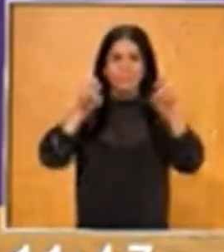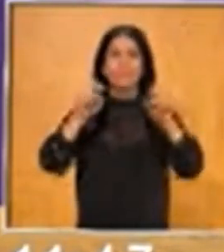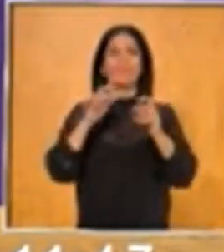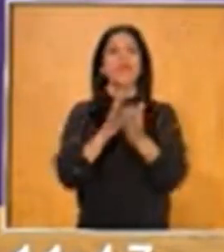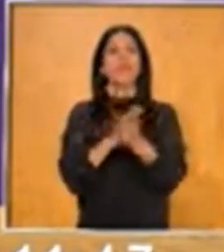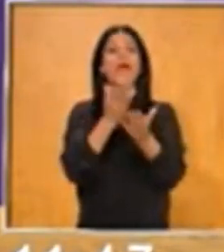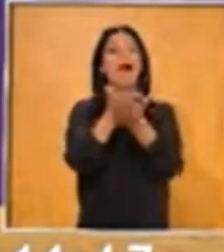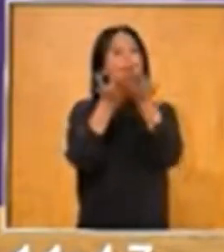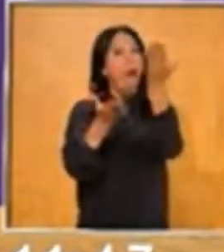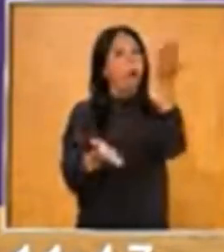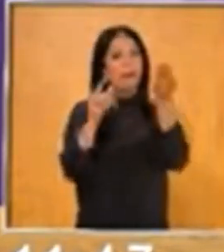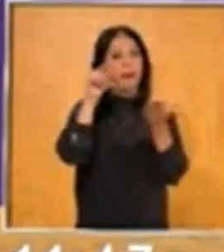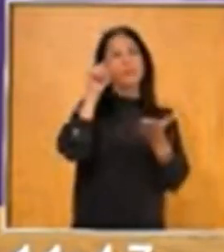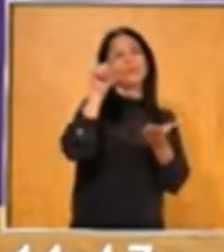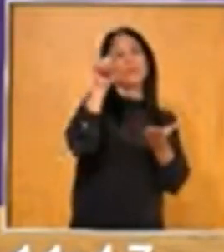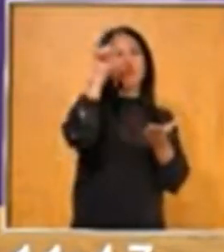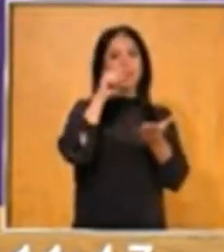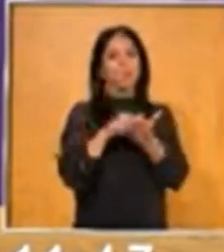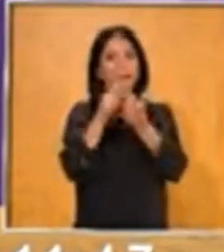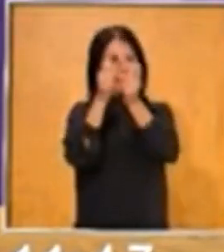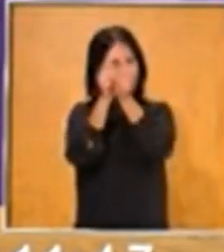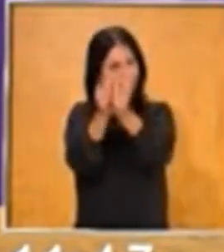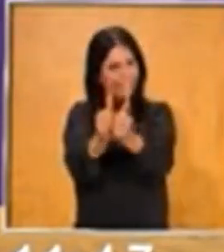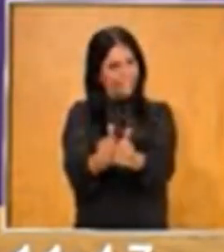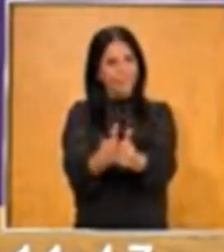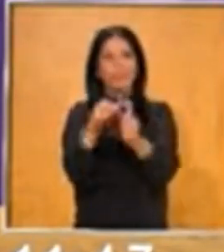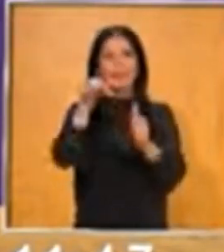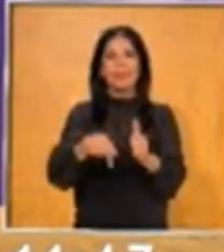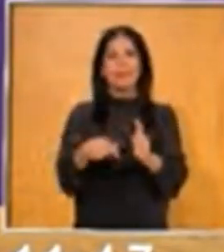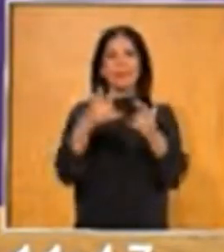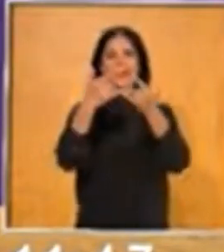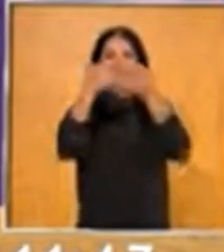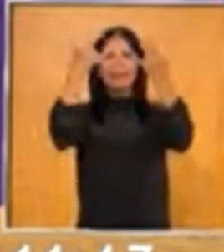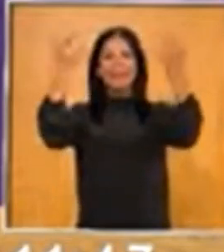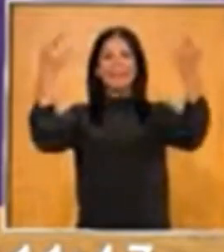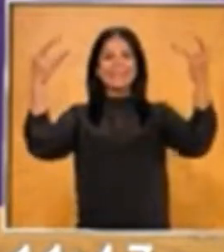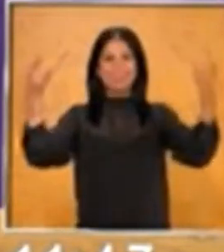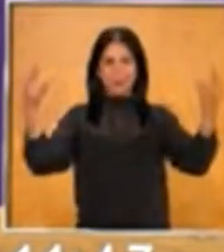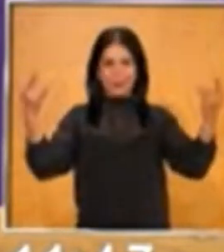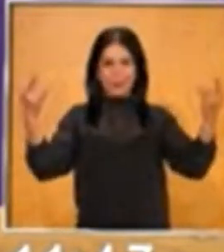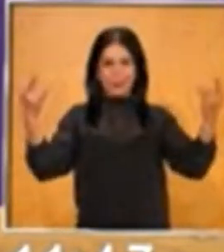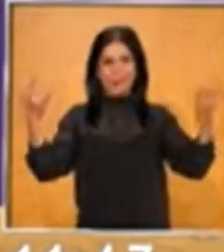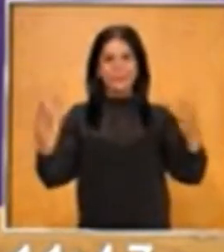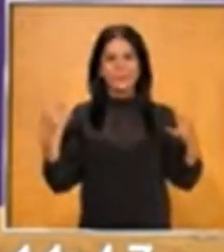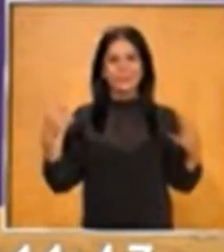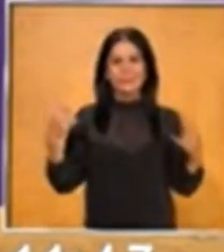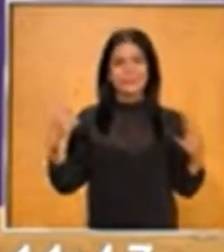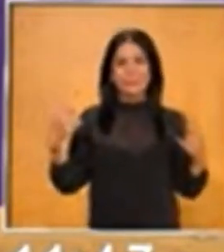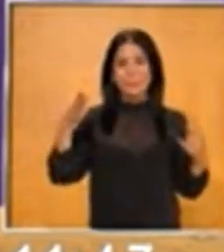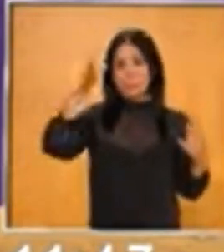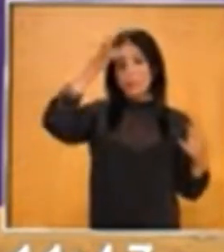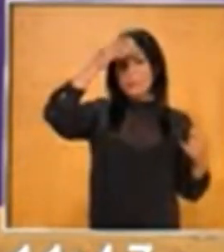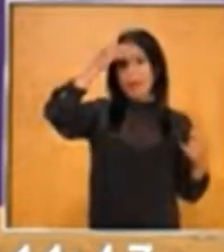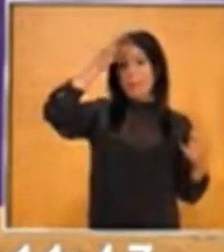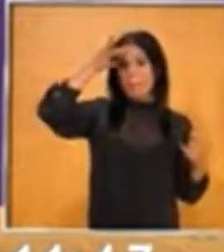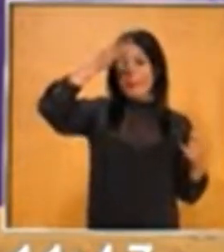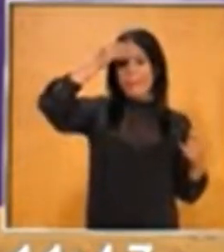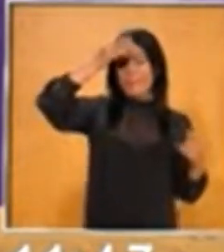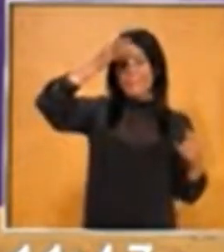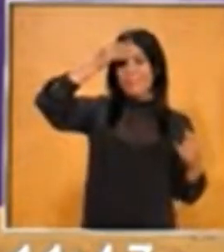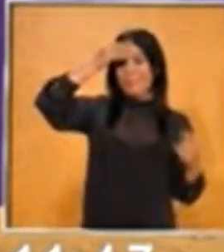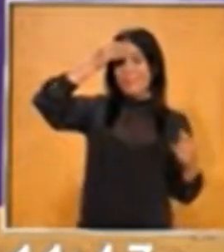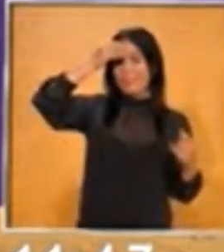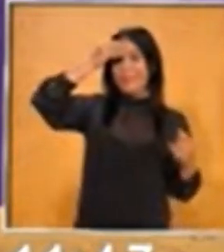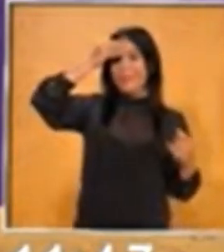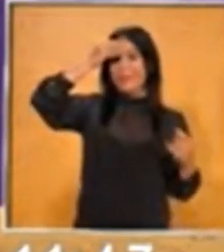te invito a que te quedes en esta bonita sección que hablará de este bonito tema relacionado a historia y a entidad